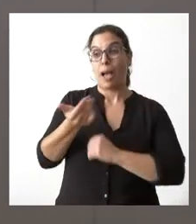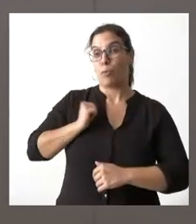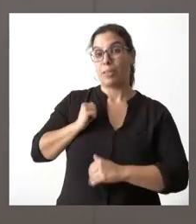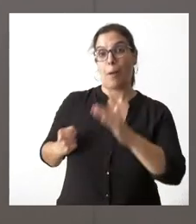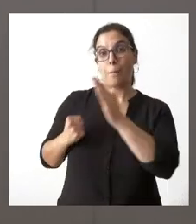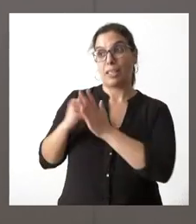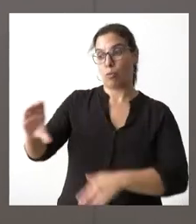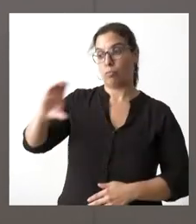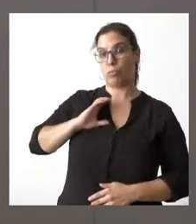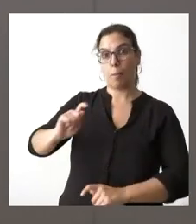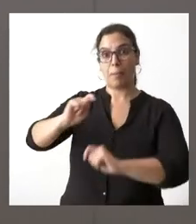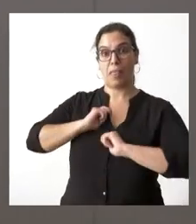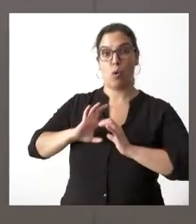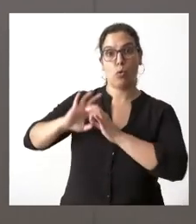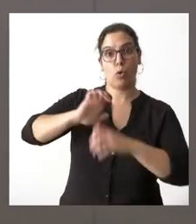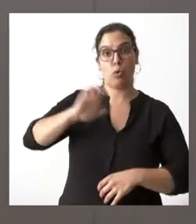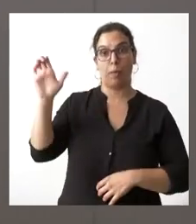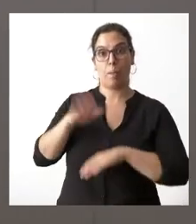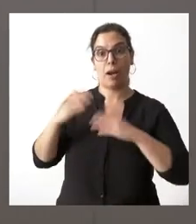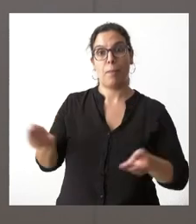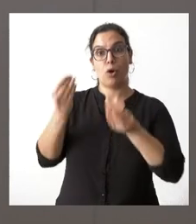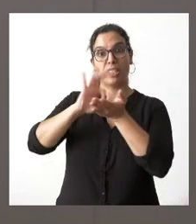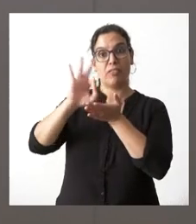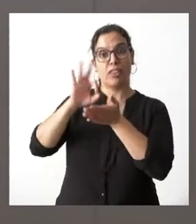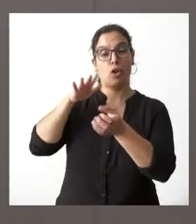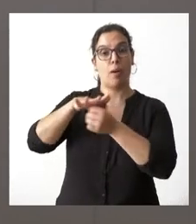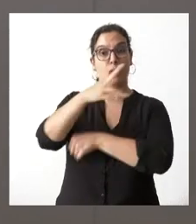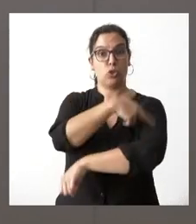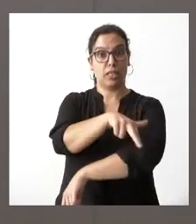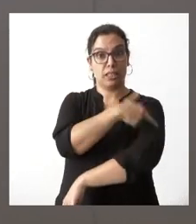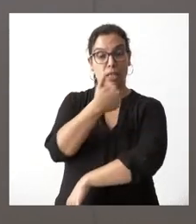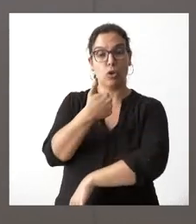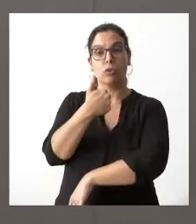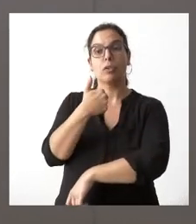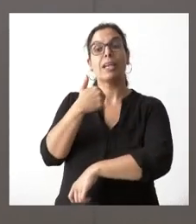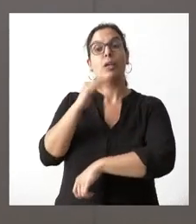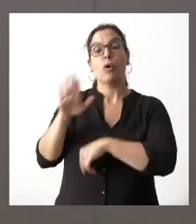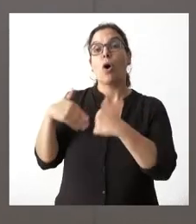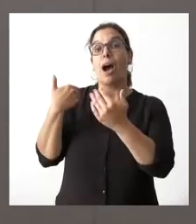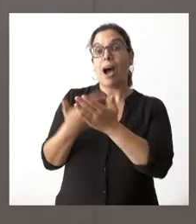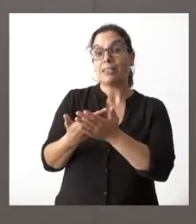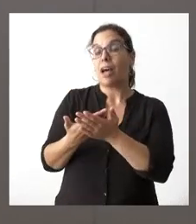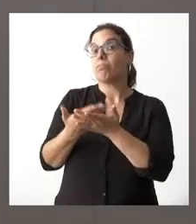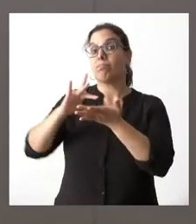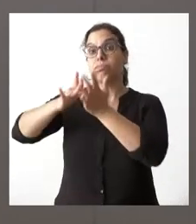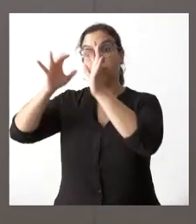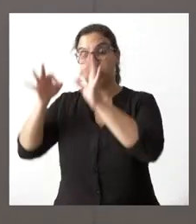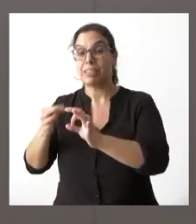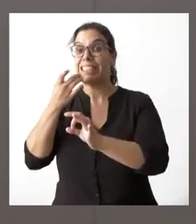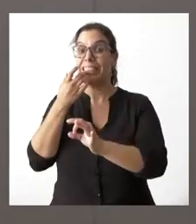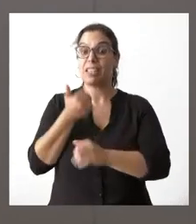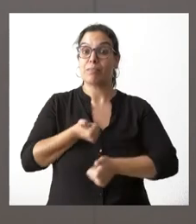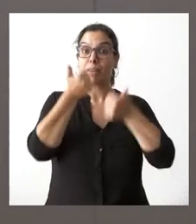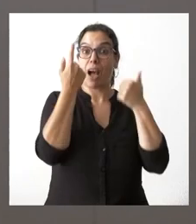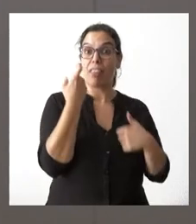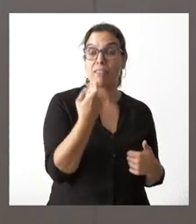para la mejora de los servicios en el ámbito sanitario y en segundo lugar hasta el límite en que estos fondos no fueran suficientes disponer de otros fondos